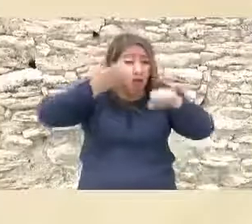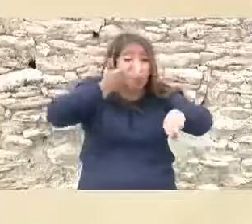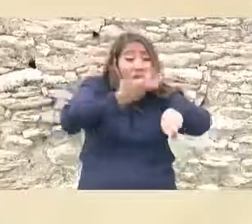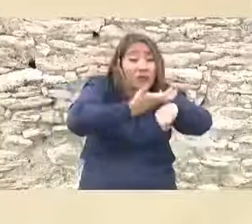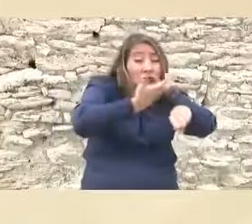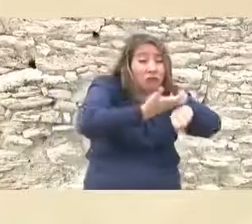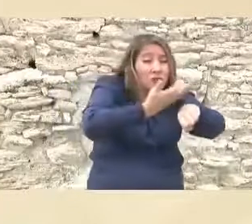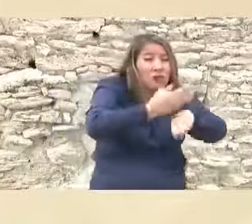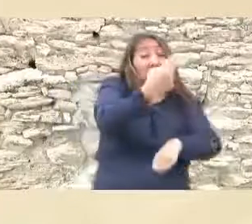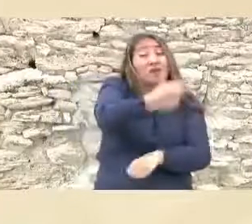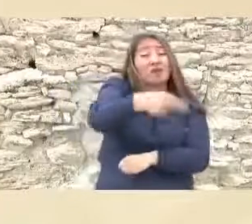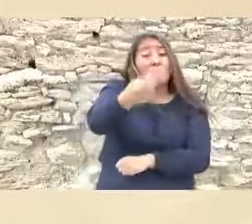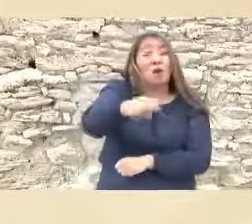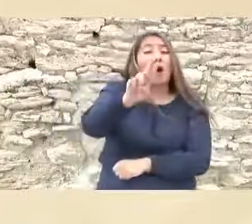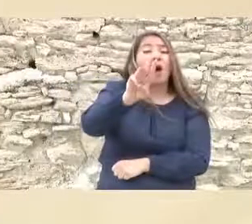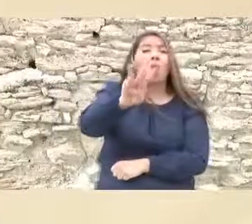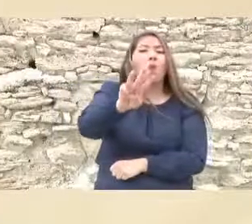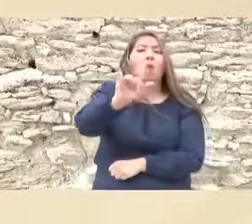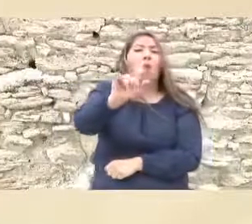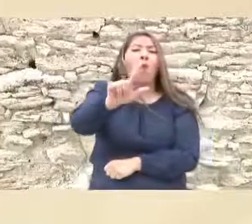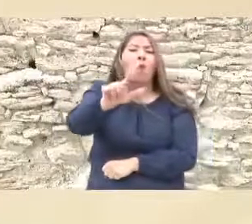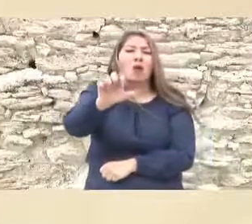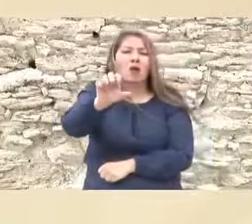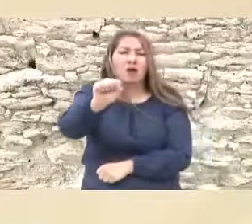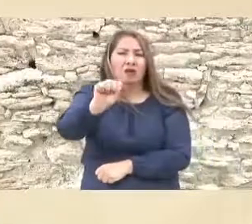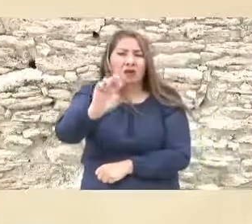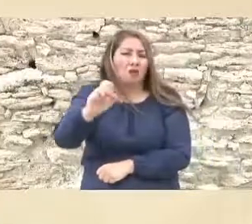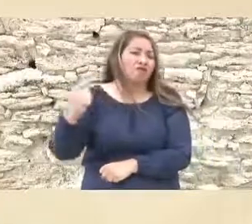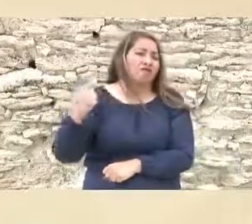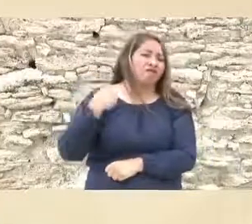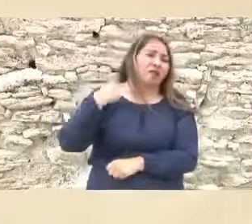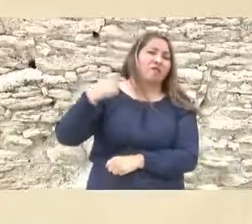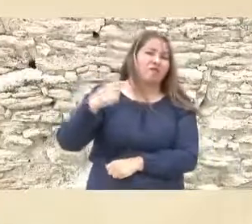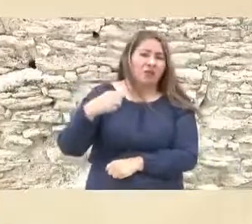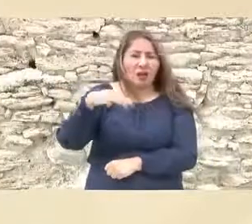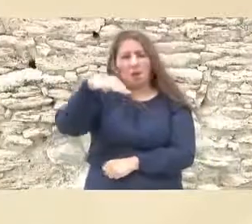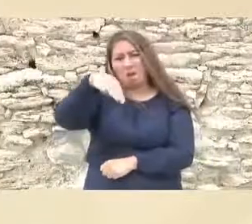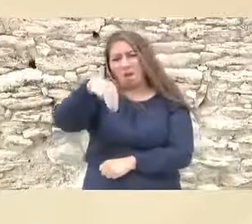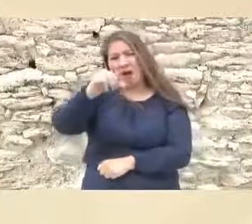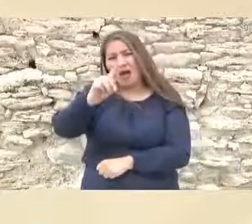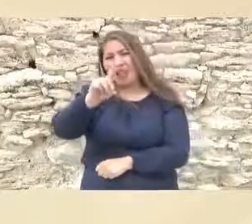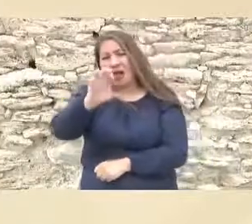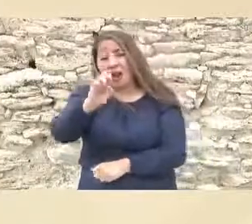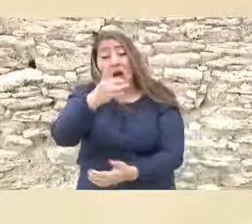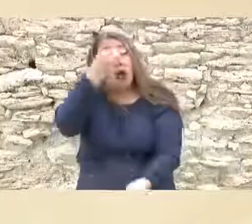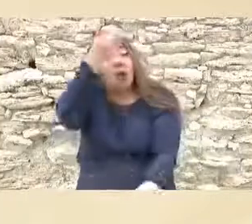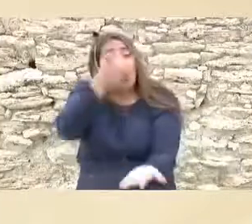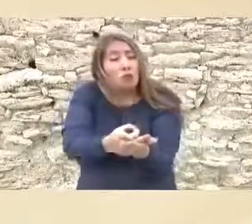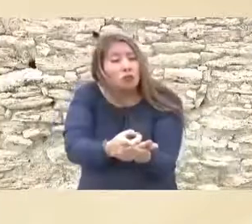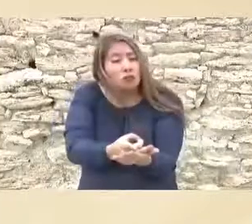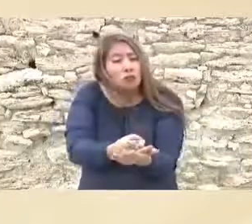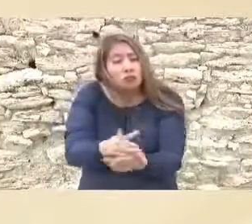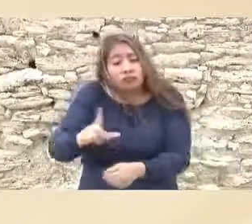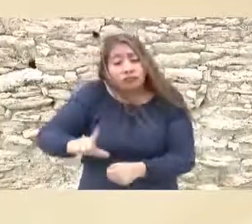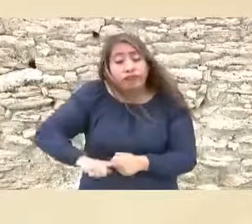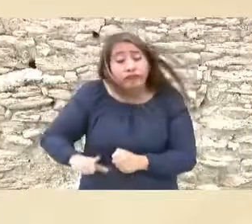después del asesinato del presidente Madero el único gobernador